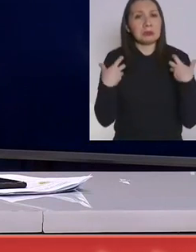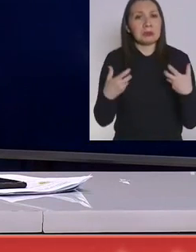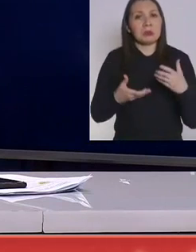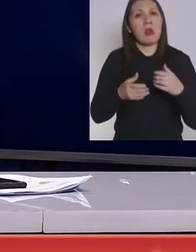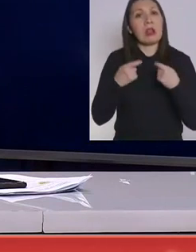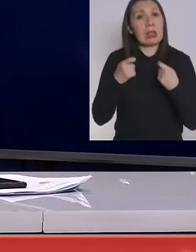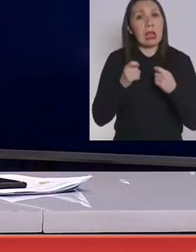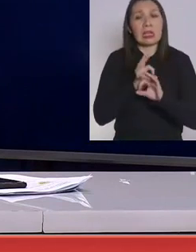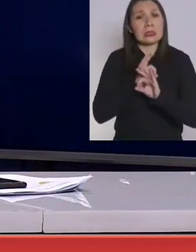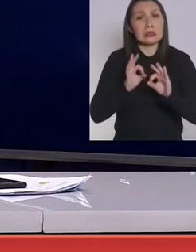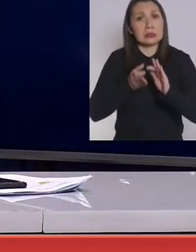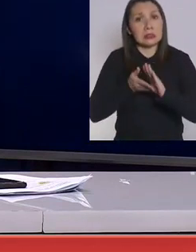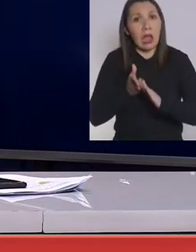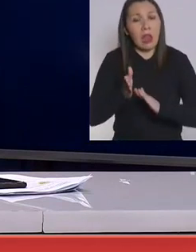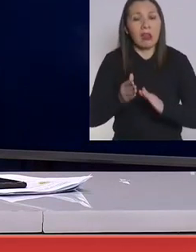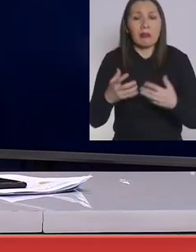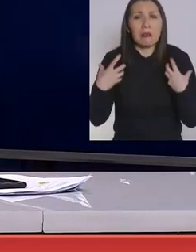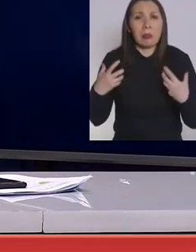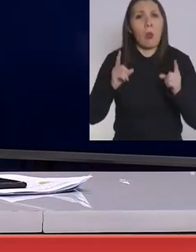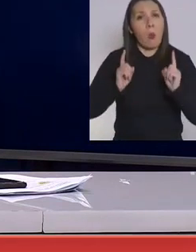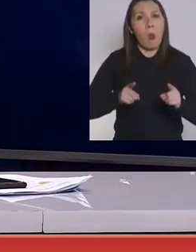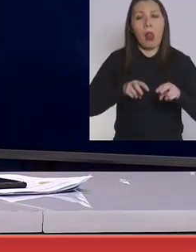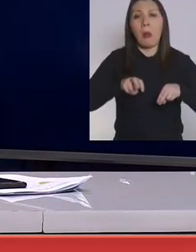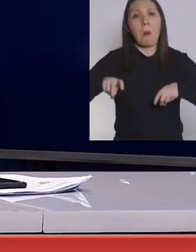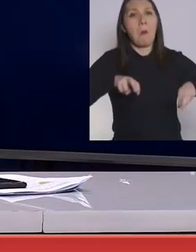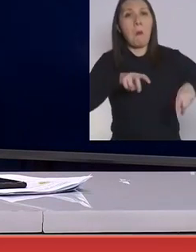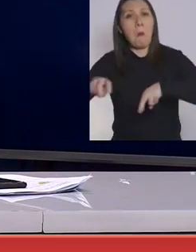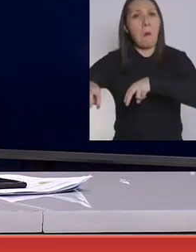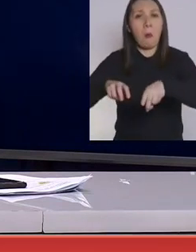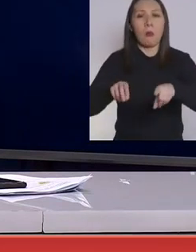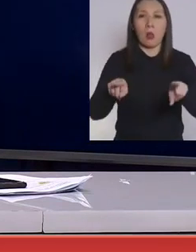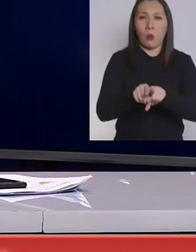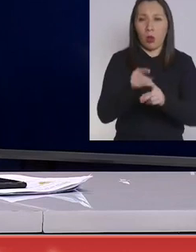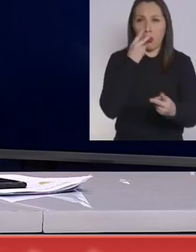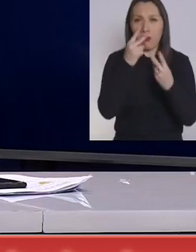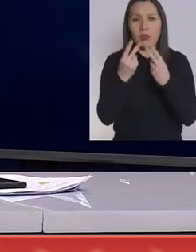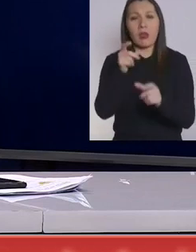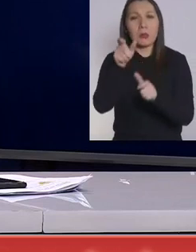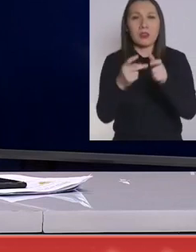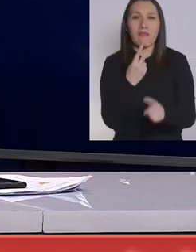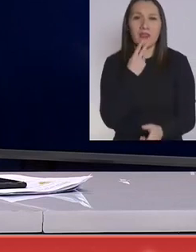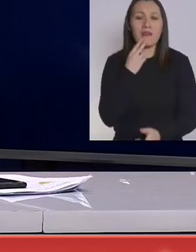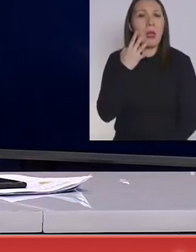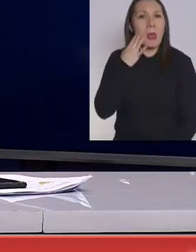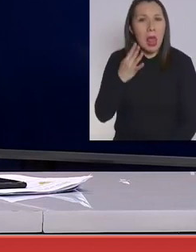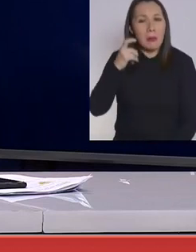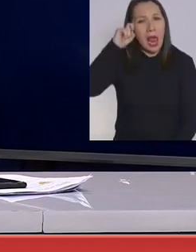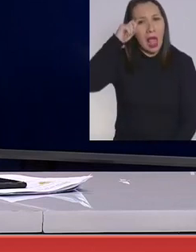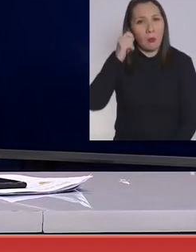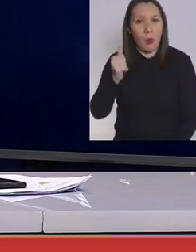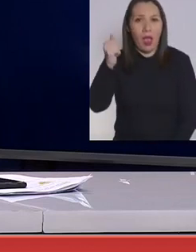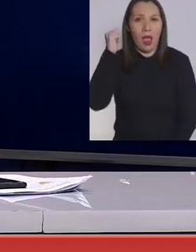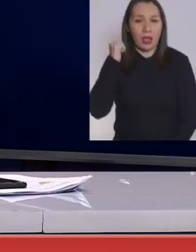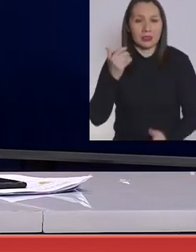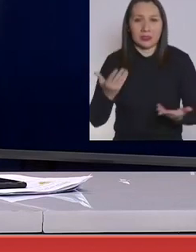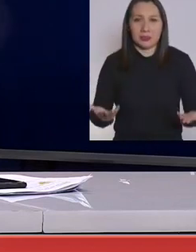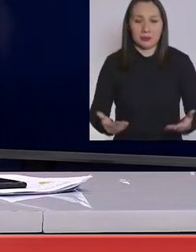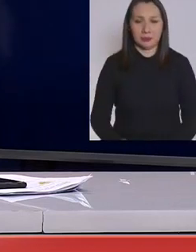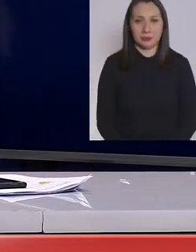pudiendo evitar salir a la calle lo hagan de la forma como lo hicieron los habitantes de Melipilla y de Rancagua el día de ayer.